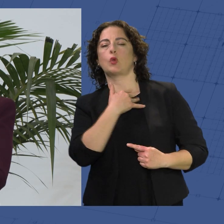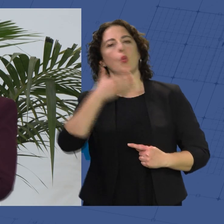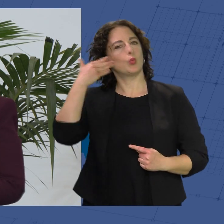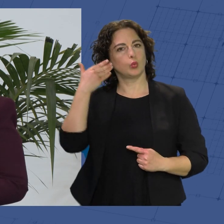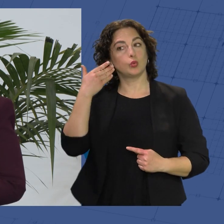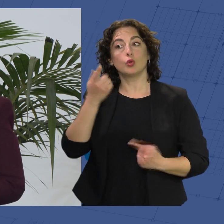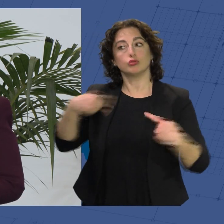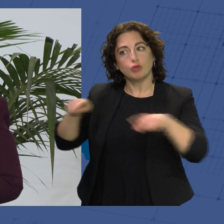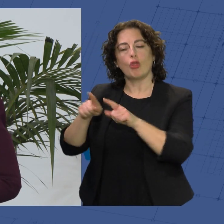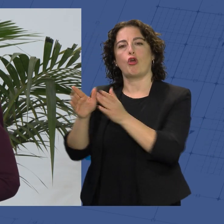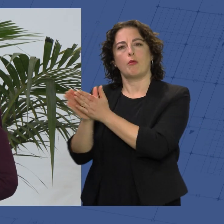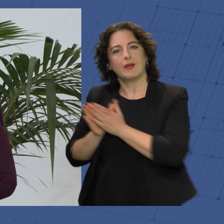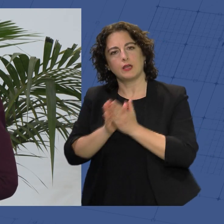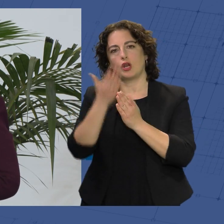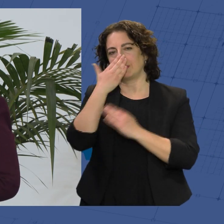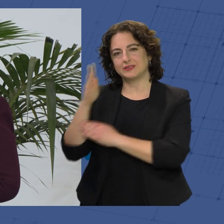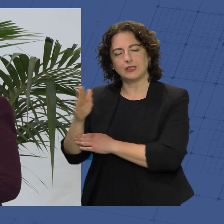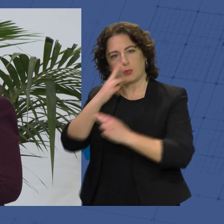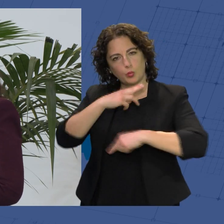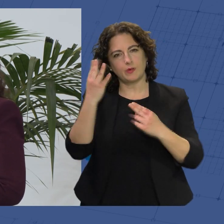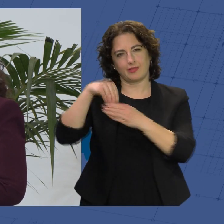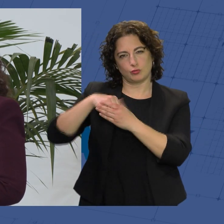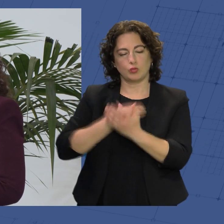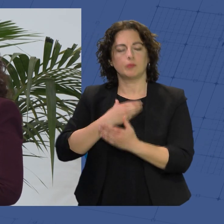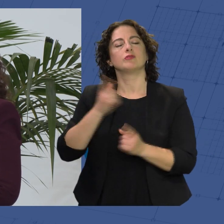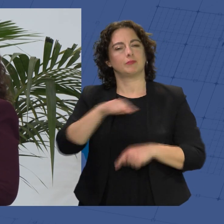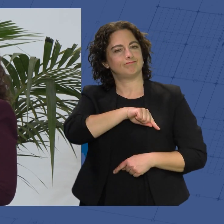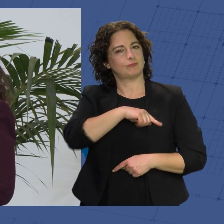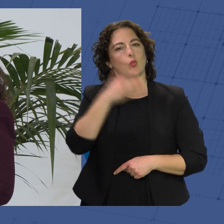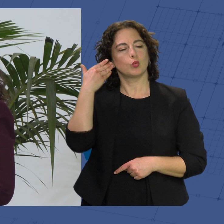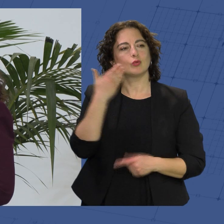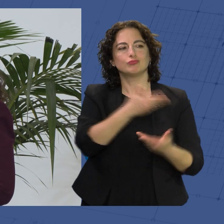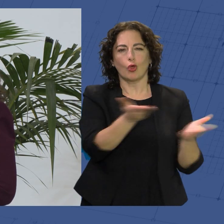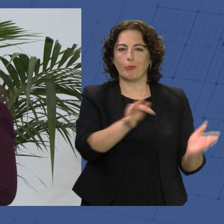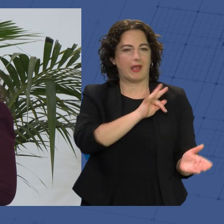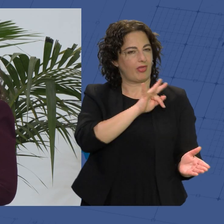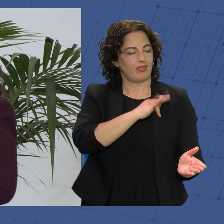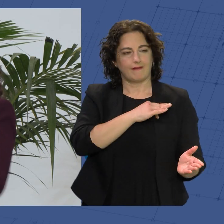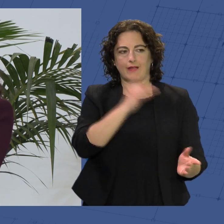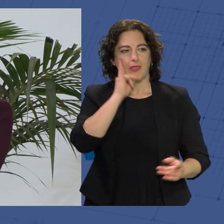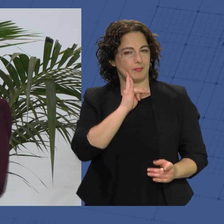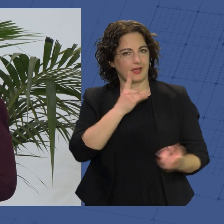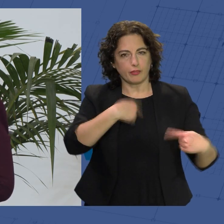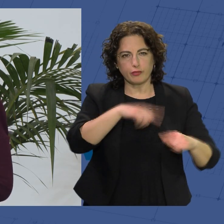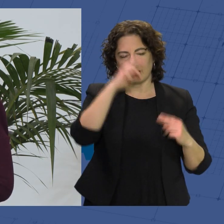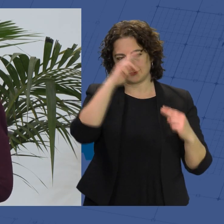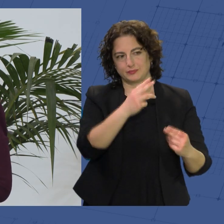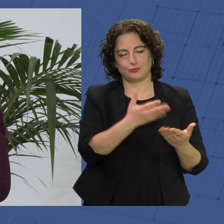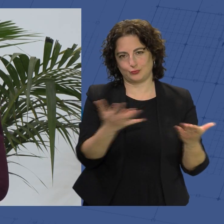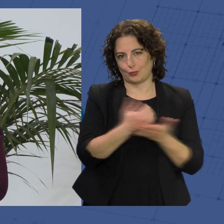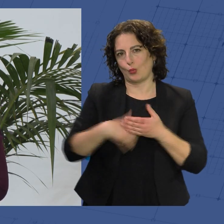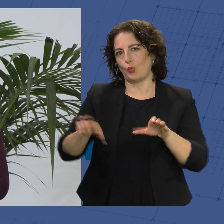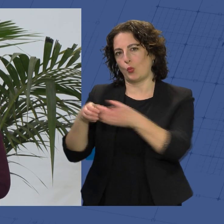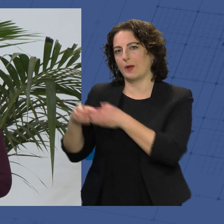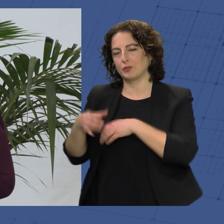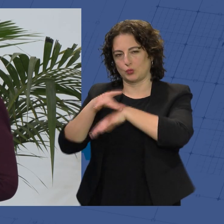los compañeros y todos los representantes públicos del Ayuntamiento de Almería. Así que soy merecedor de la admiración del resto de cuerpos y fuerzas